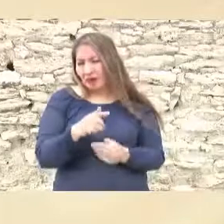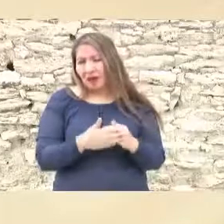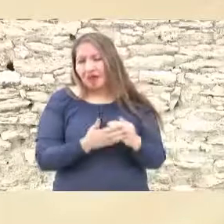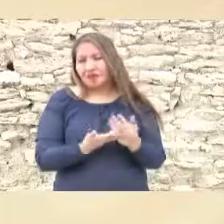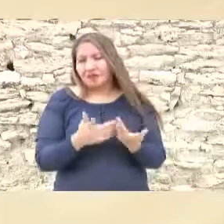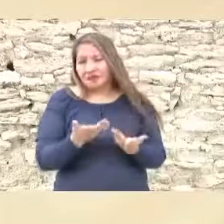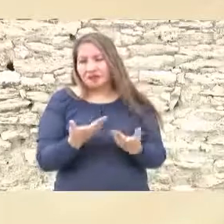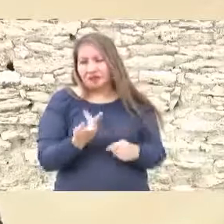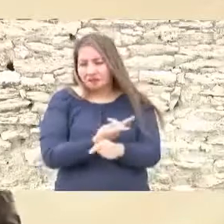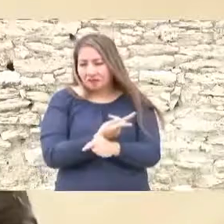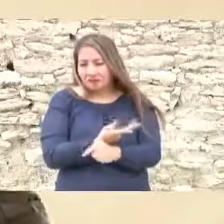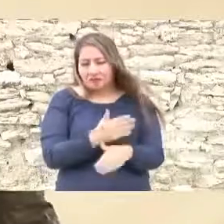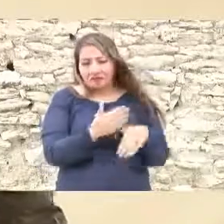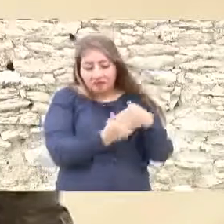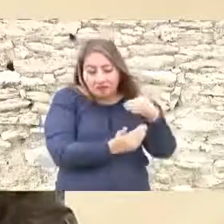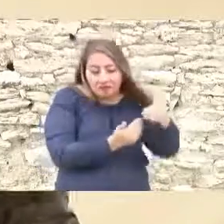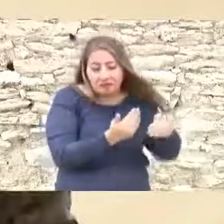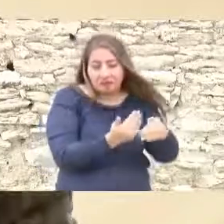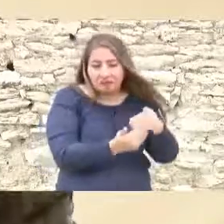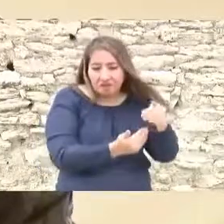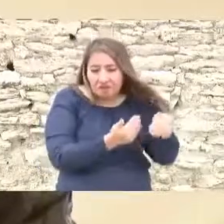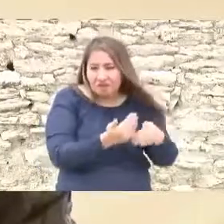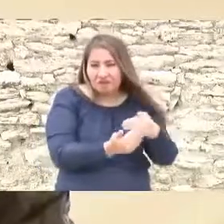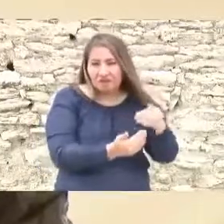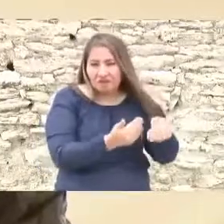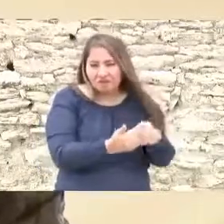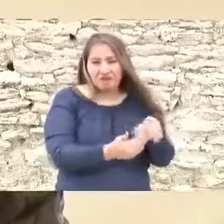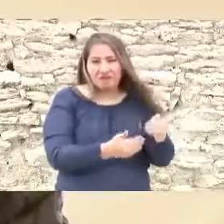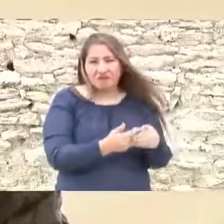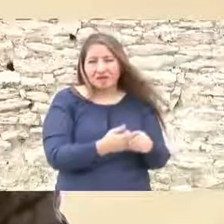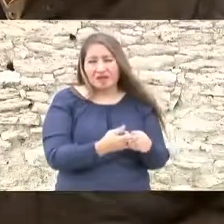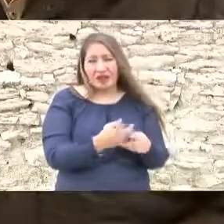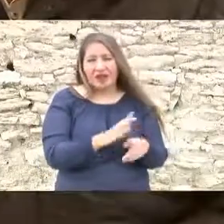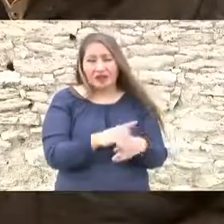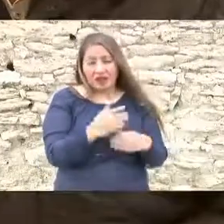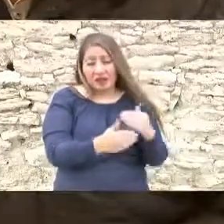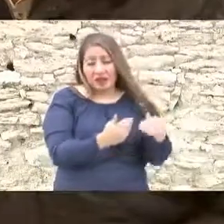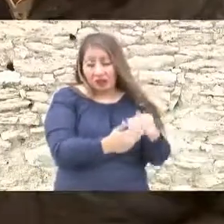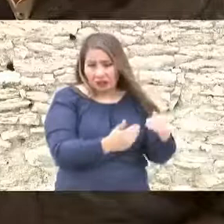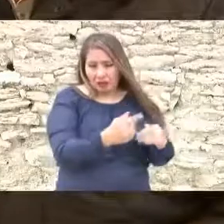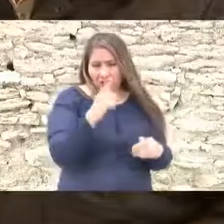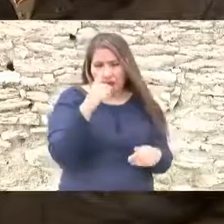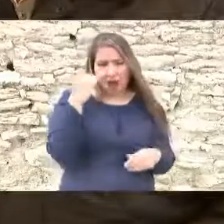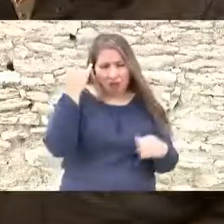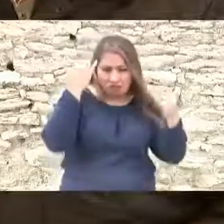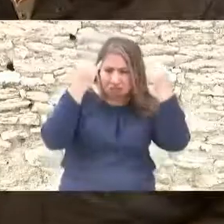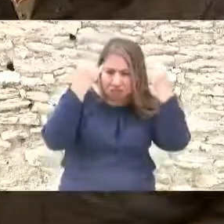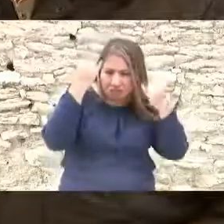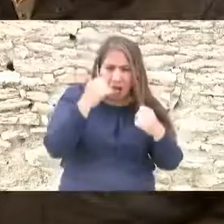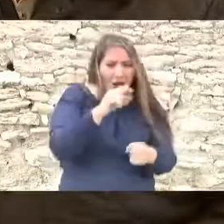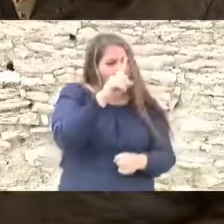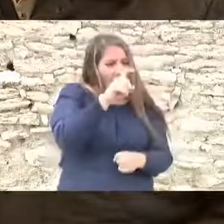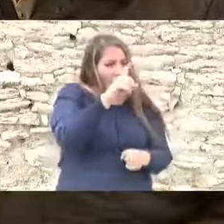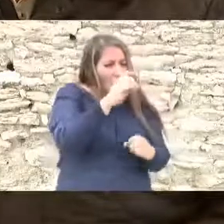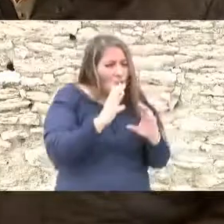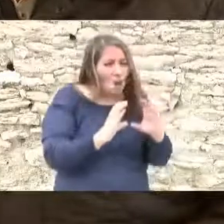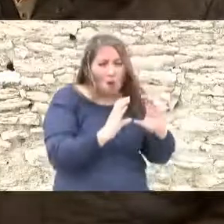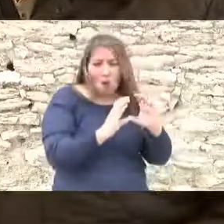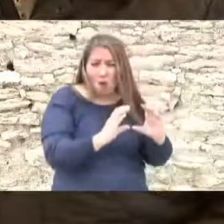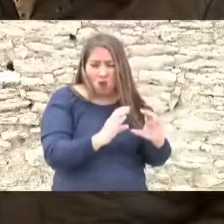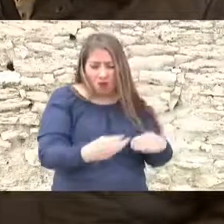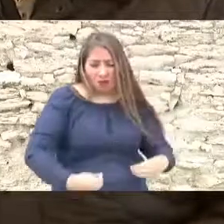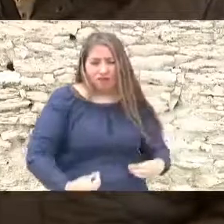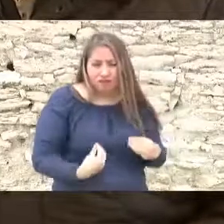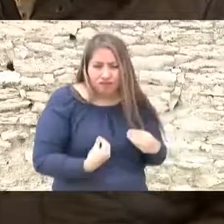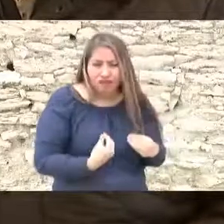en esa idea de conservar el agua de cuidar la vida